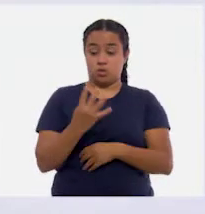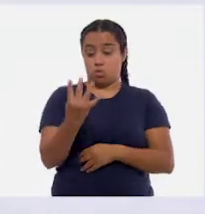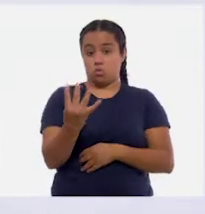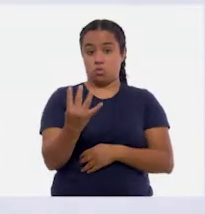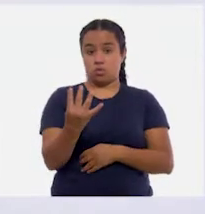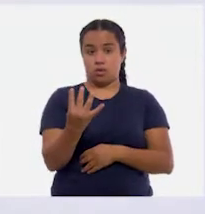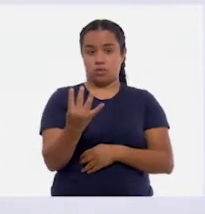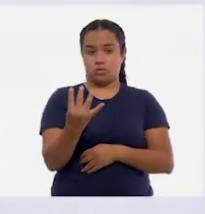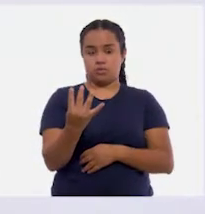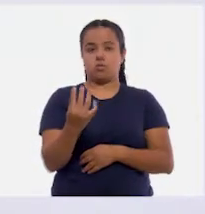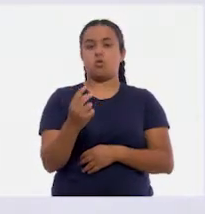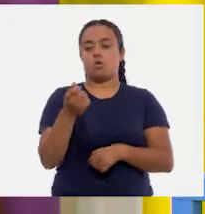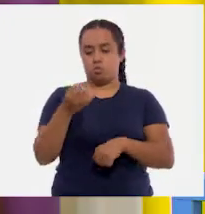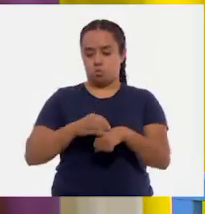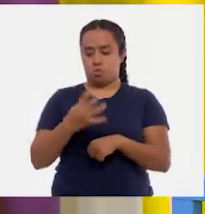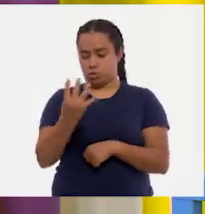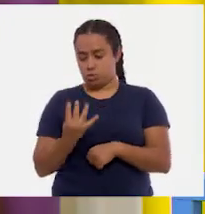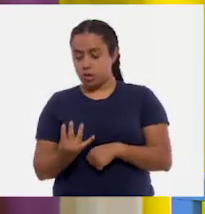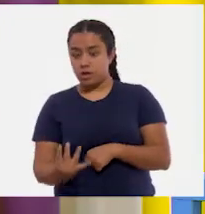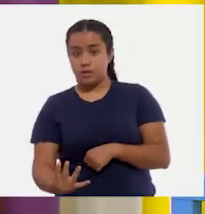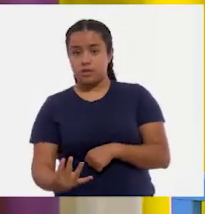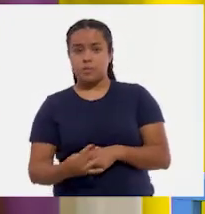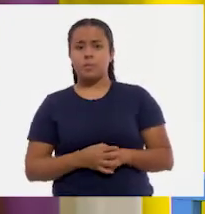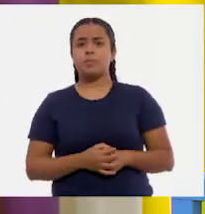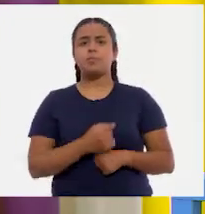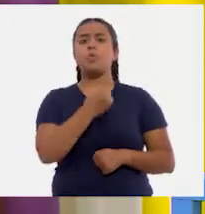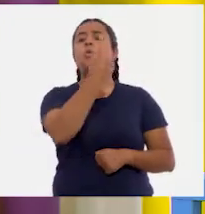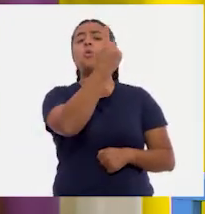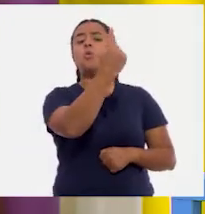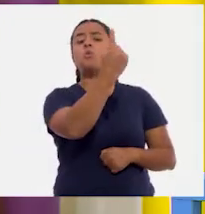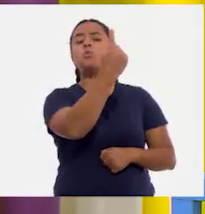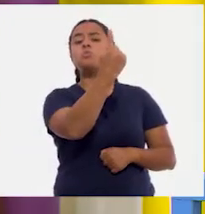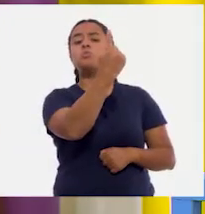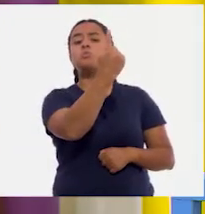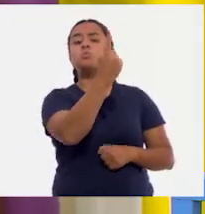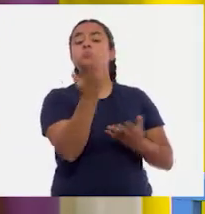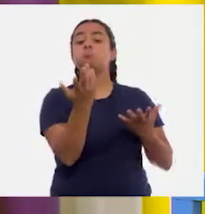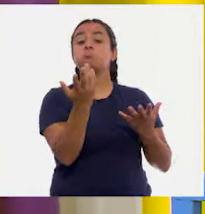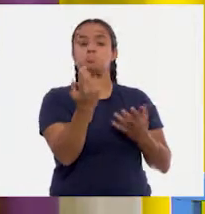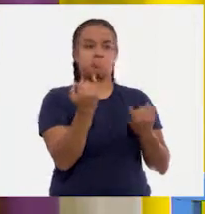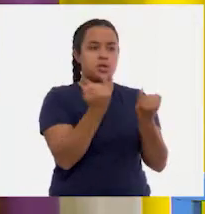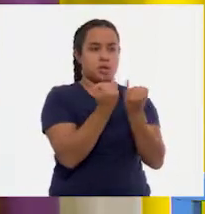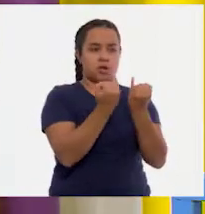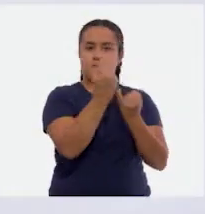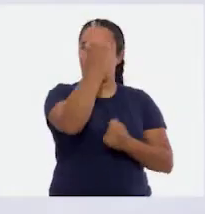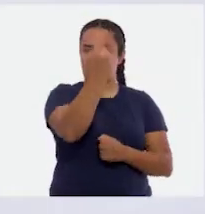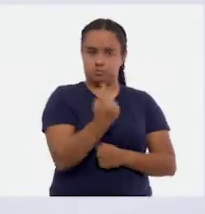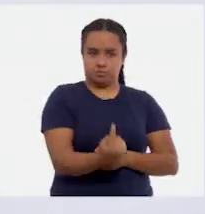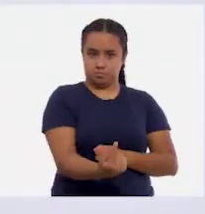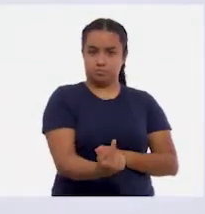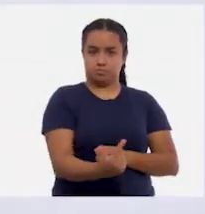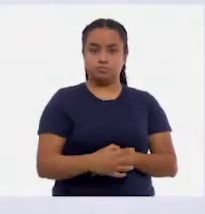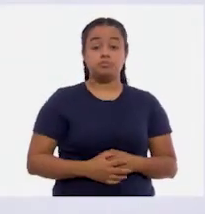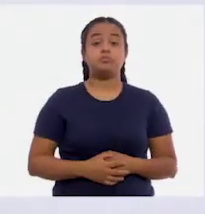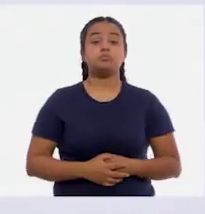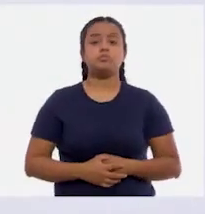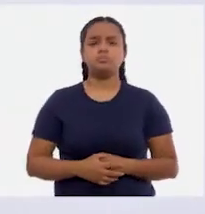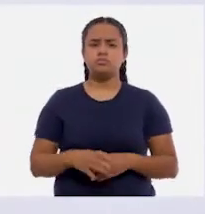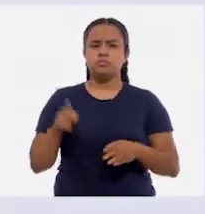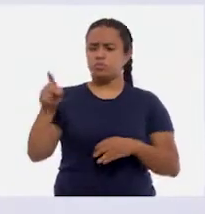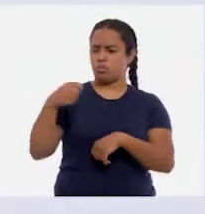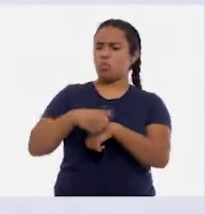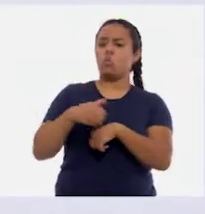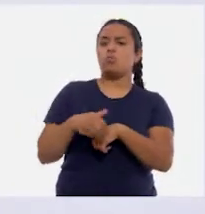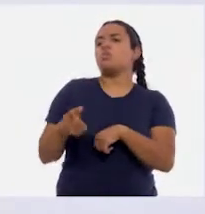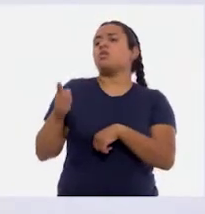es el que ponemos. Muy bien. ¿Y qué pasa con el uno de las centenas? El uno baja igual. Muy bien. ¿Y cómo voy a leer este